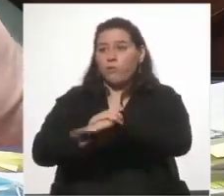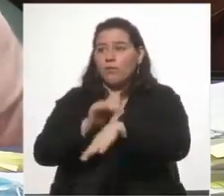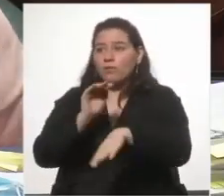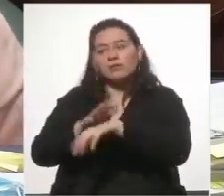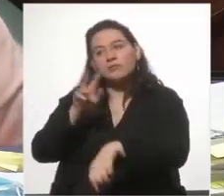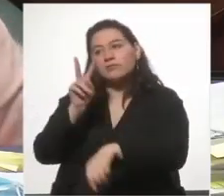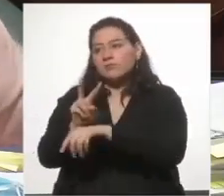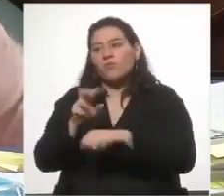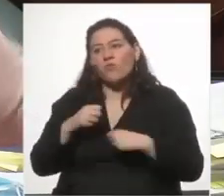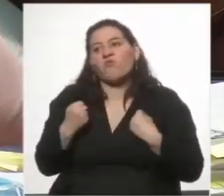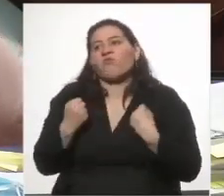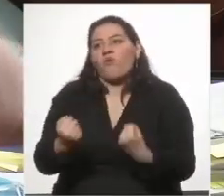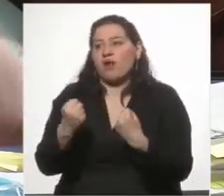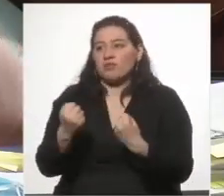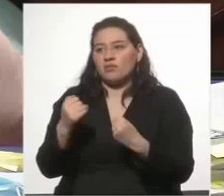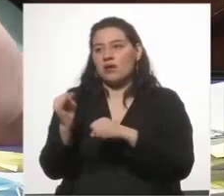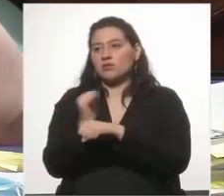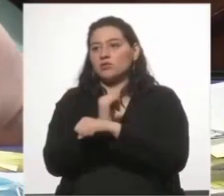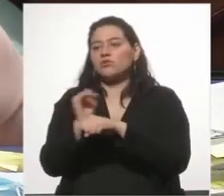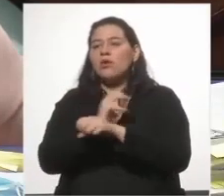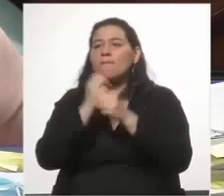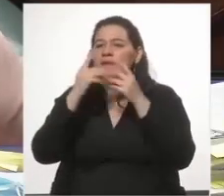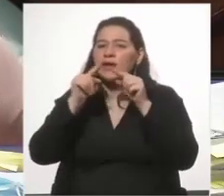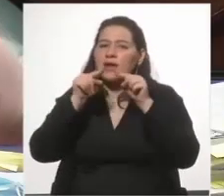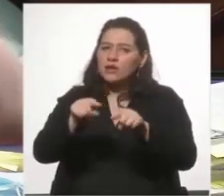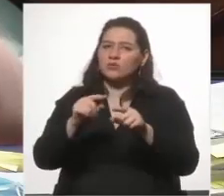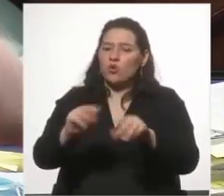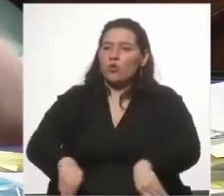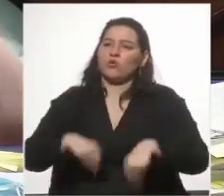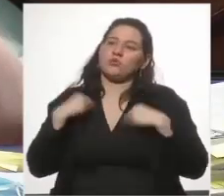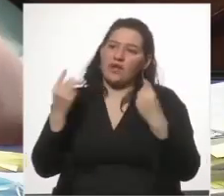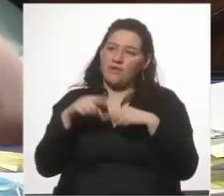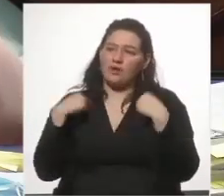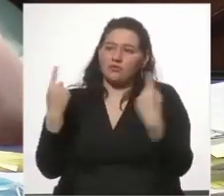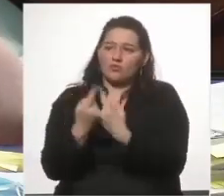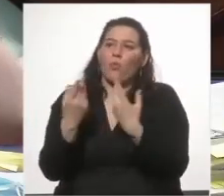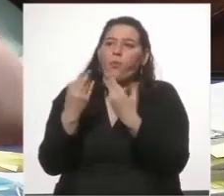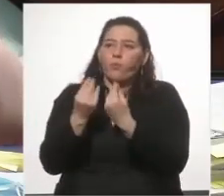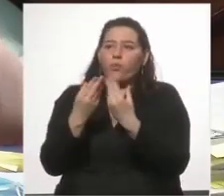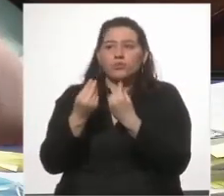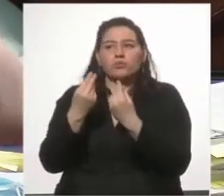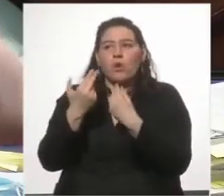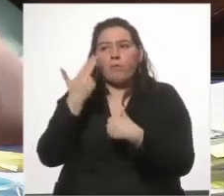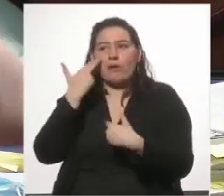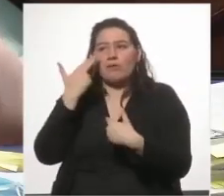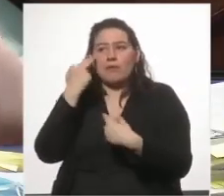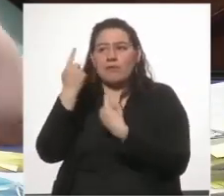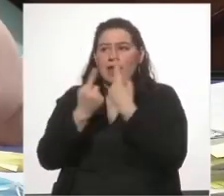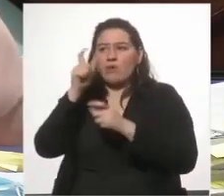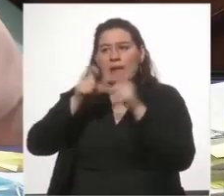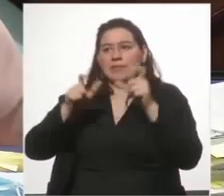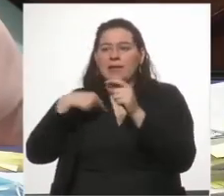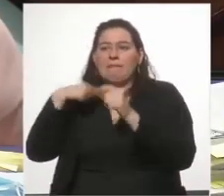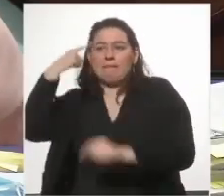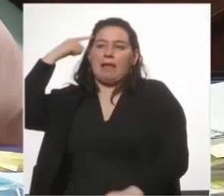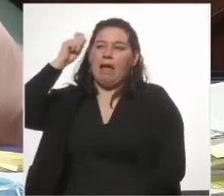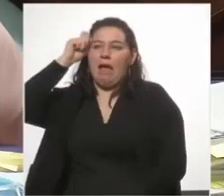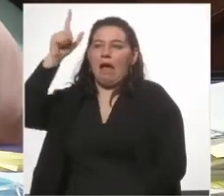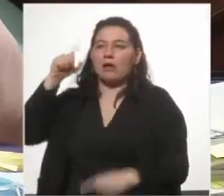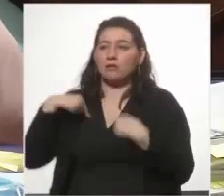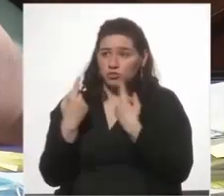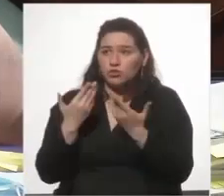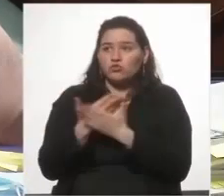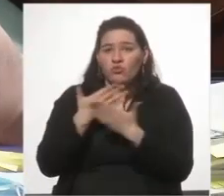defender esa fortaleza institucional porque eso fue lo que nos salvó de muchas locuras de algunos iluminados que sufrimos